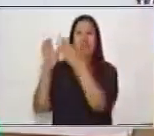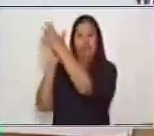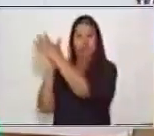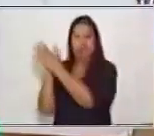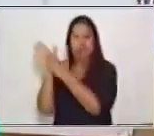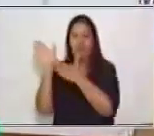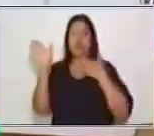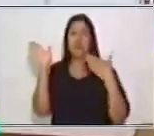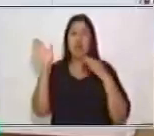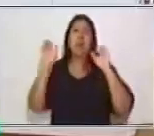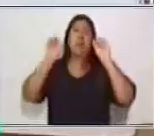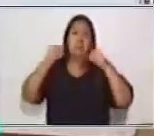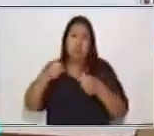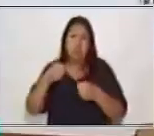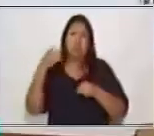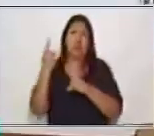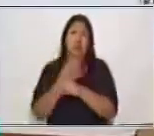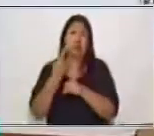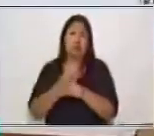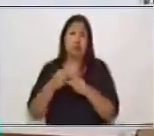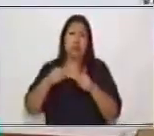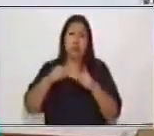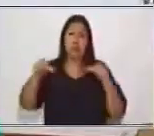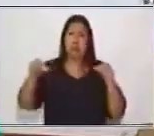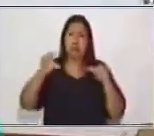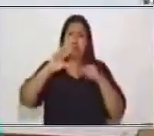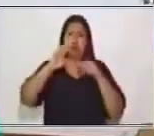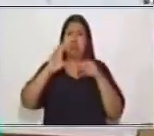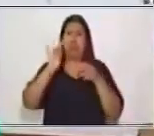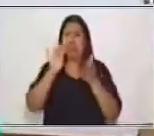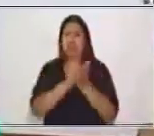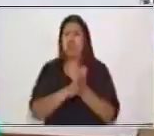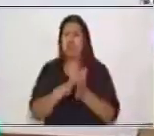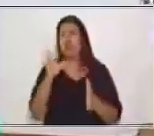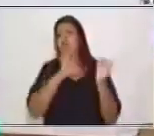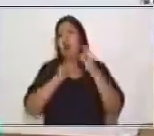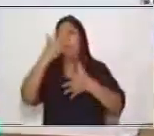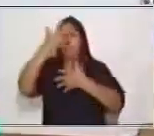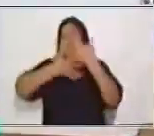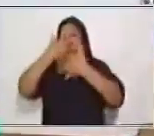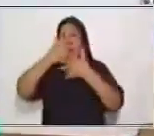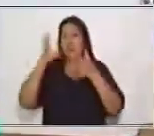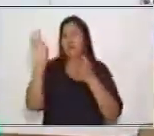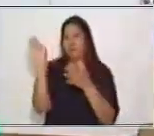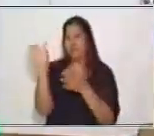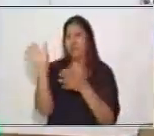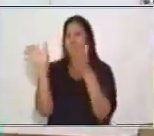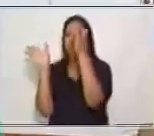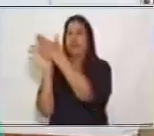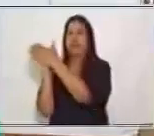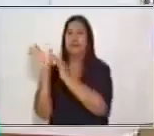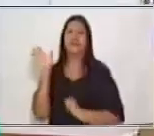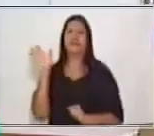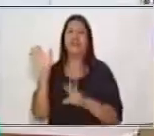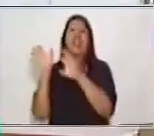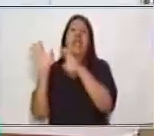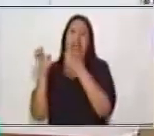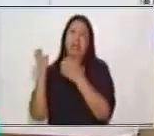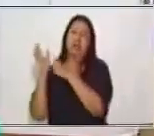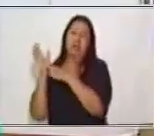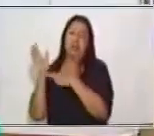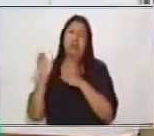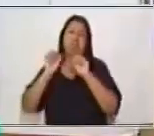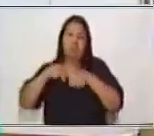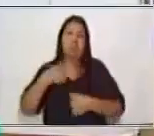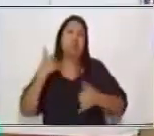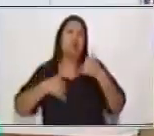Puedes utilizar tape o plástico para hacer tú tu propia pizarra mágica. Y entonces ya puedes jugar tú con tu pizarra, ¿verdad?